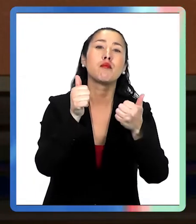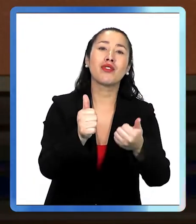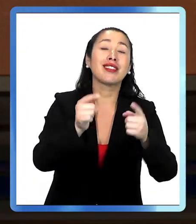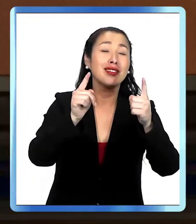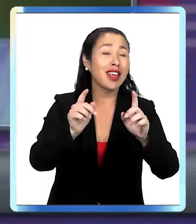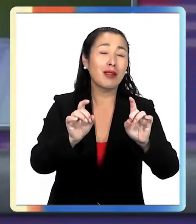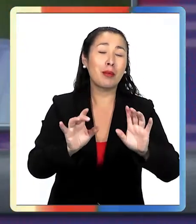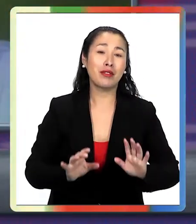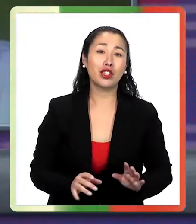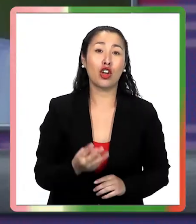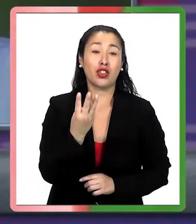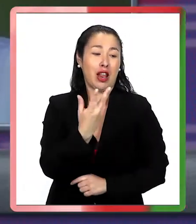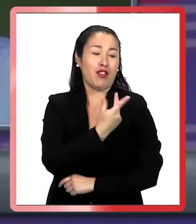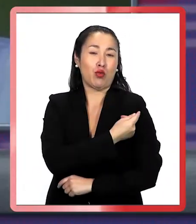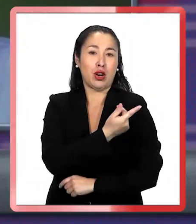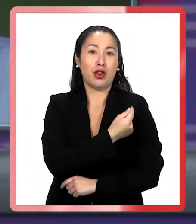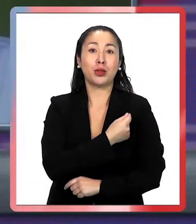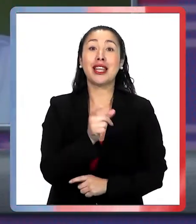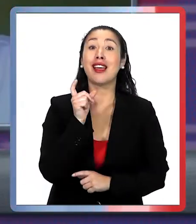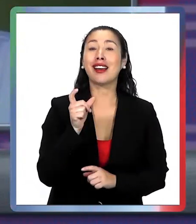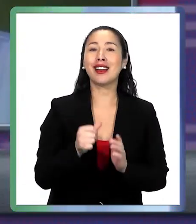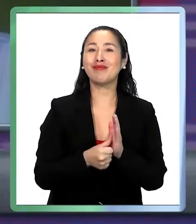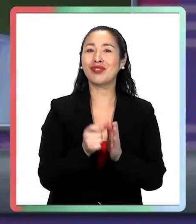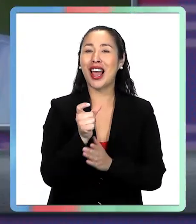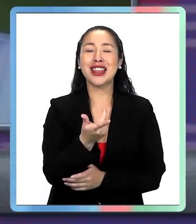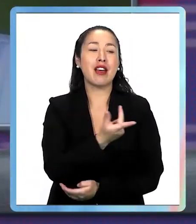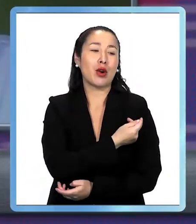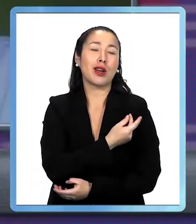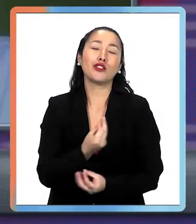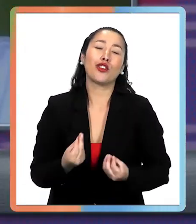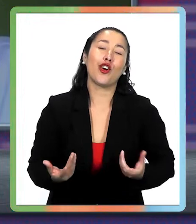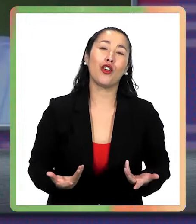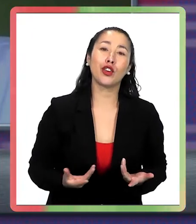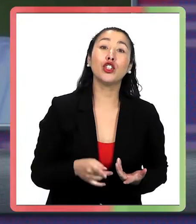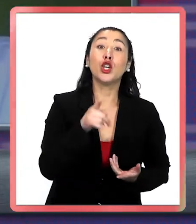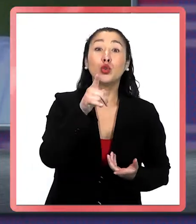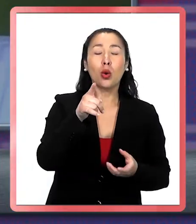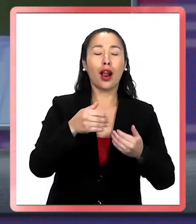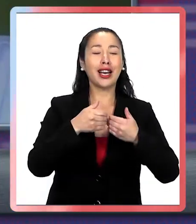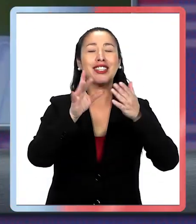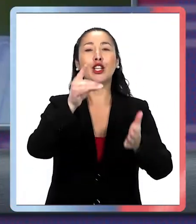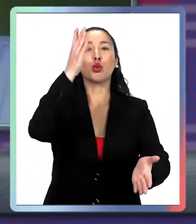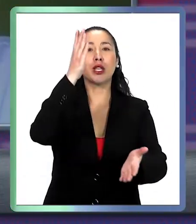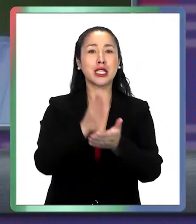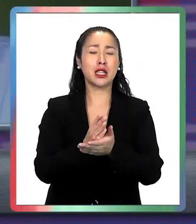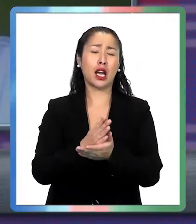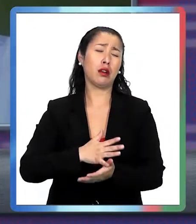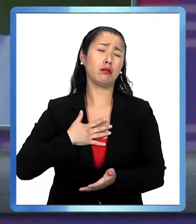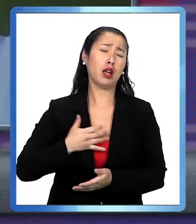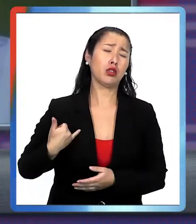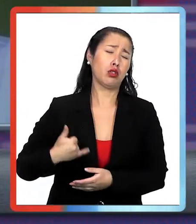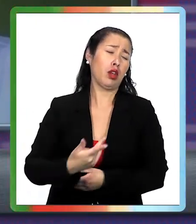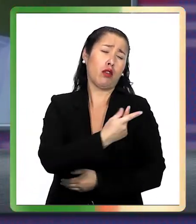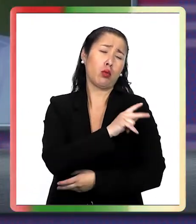Bien, bien, así tiene que ser. Tres dosis y el pase de movilidad, lógico, ¿no es cierto? O sea, tú tienes la libertad de decidir que